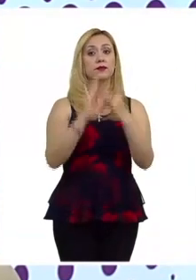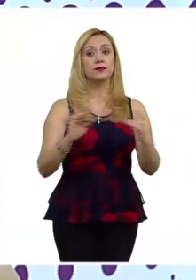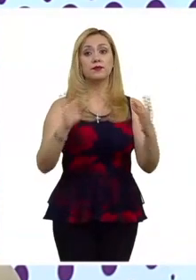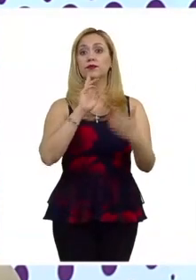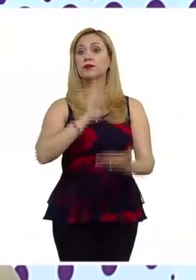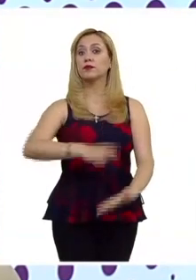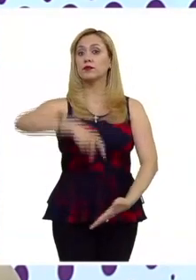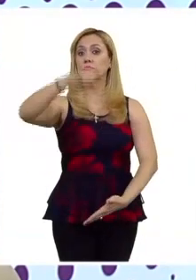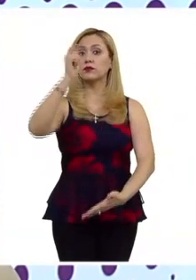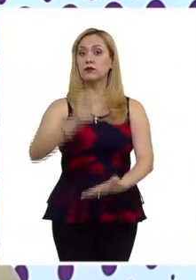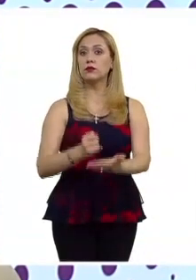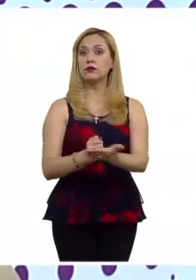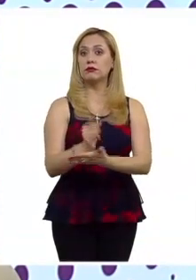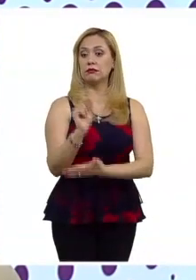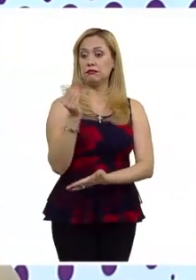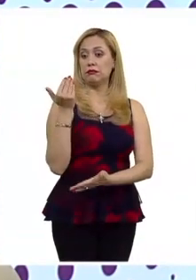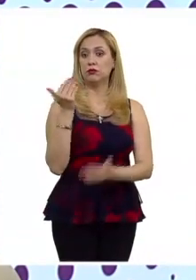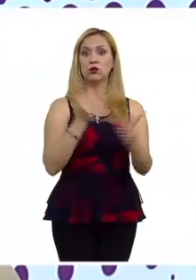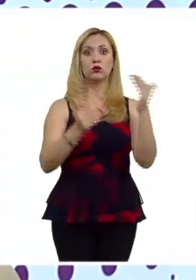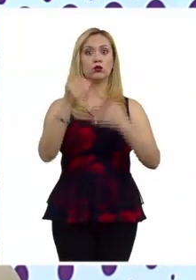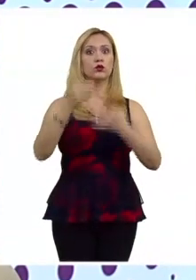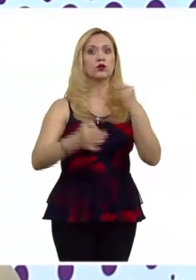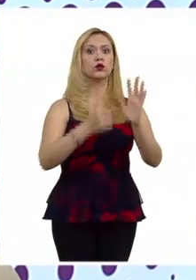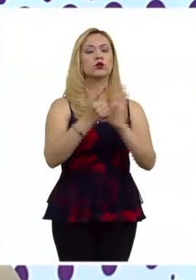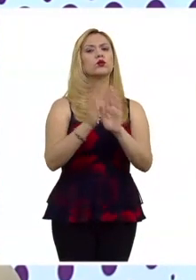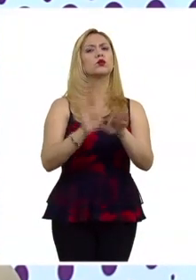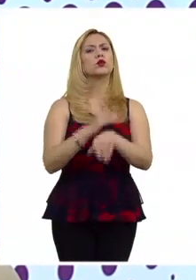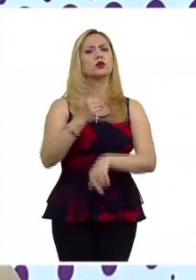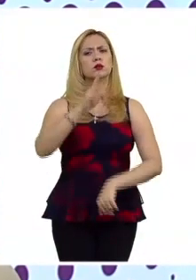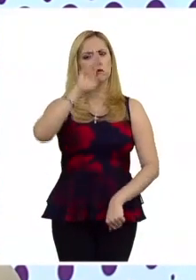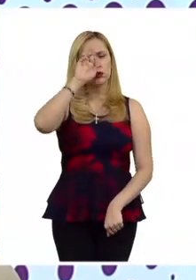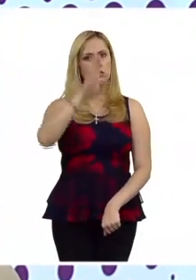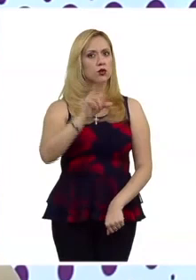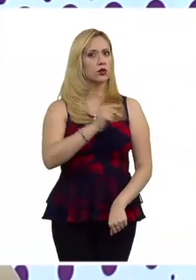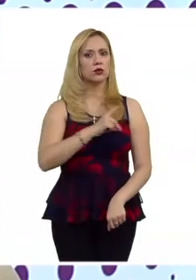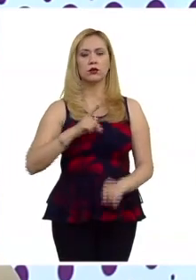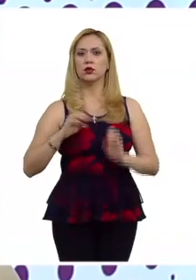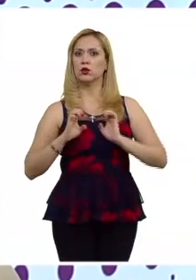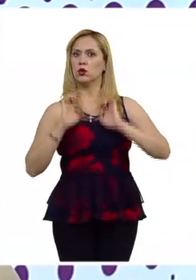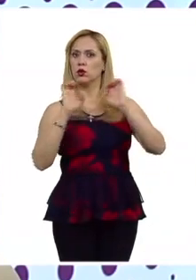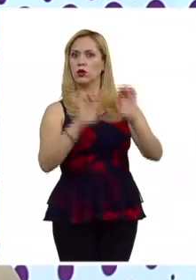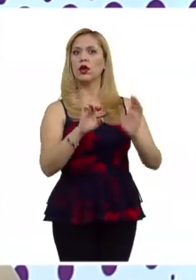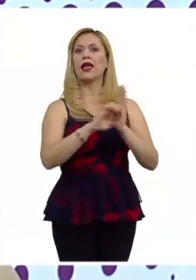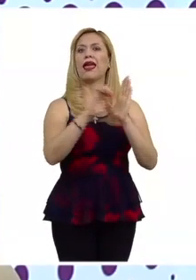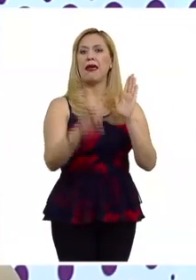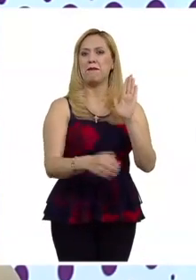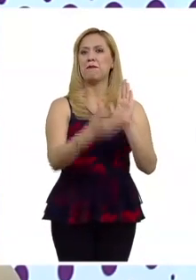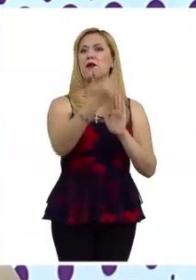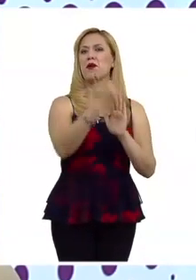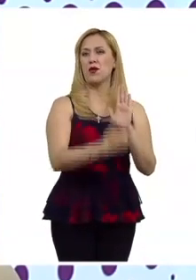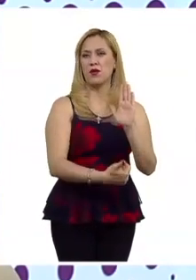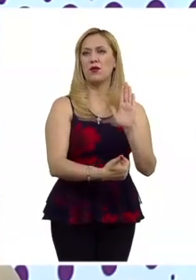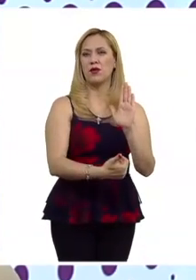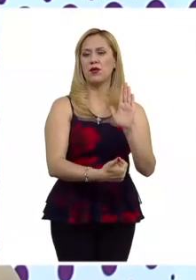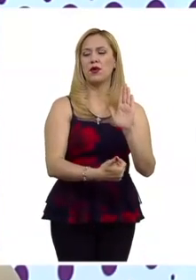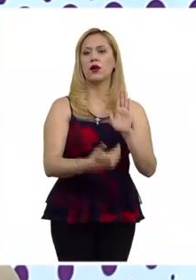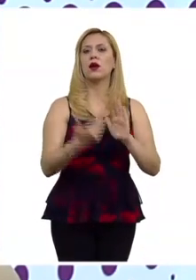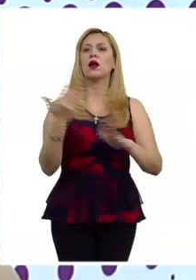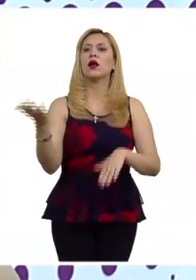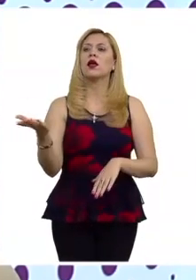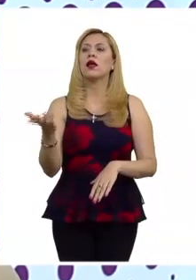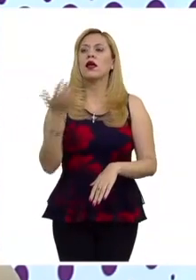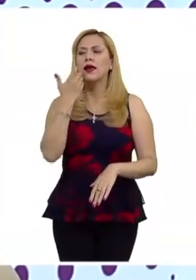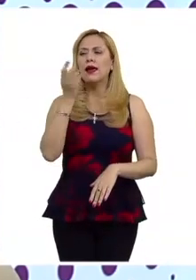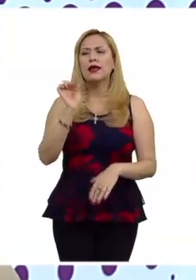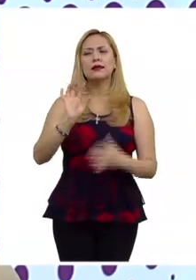de la Suprema Corte reciente sobre una prohibición de discurso de odio un ejemplo de discurso de odio y Jorge si quisieras